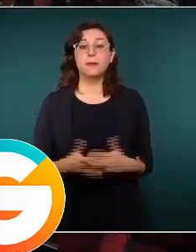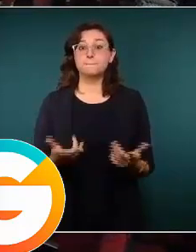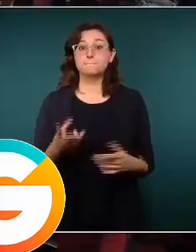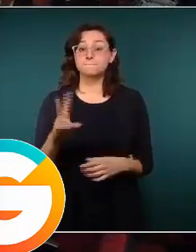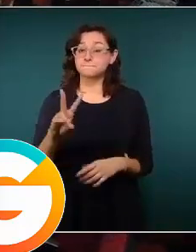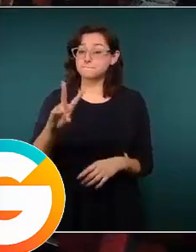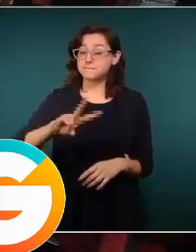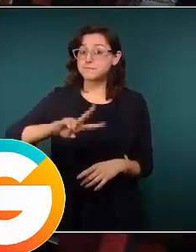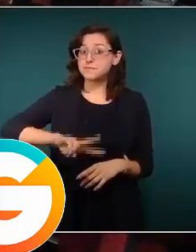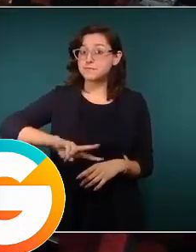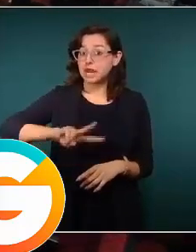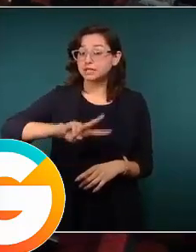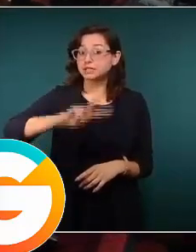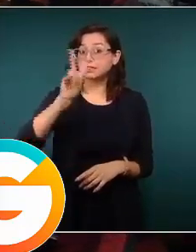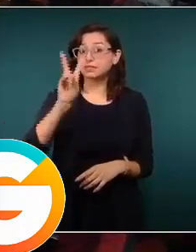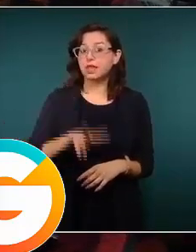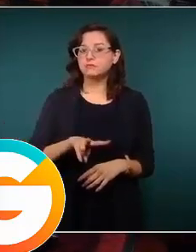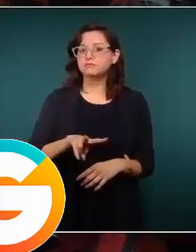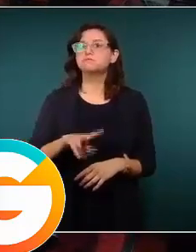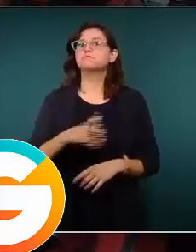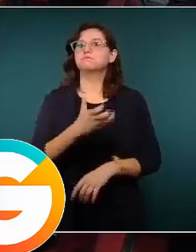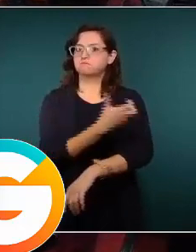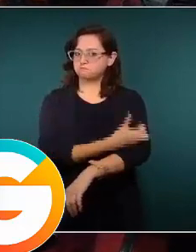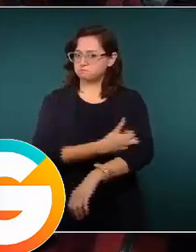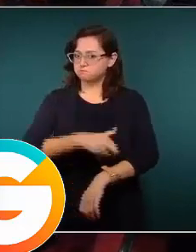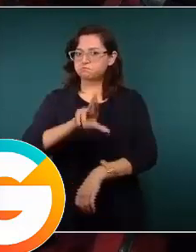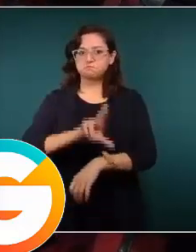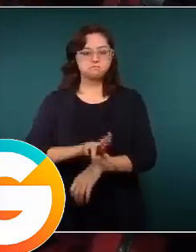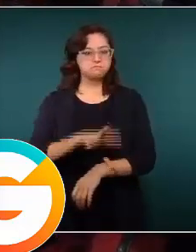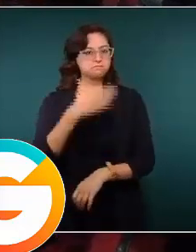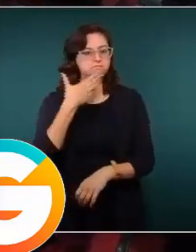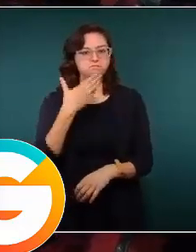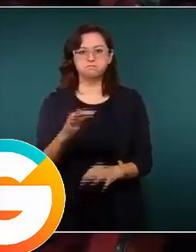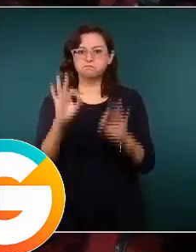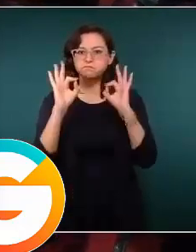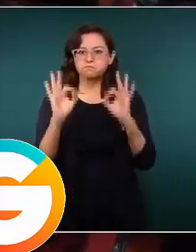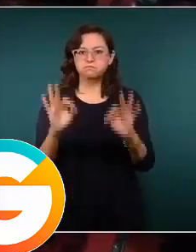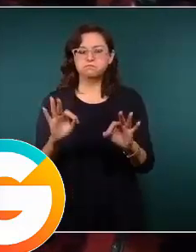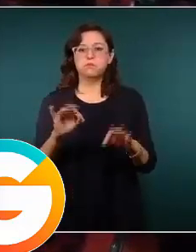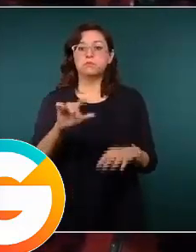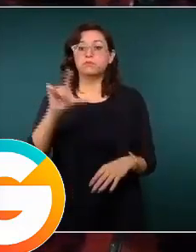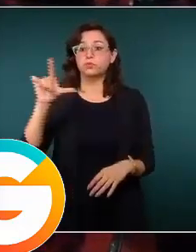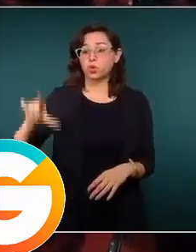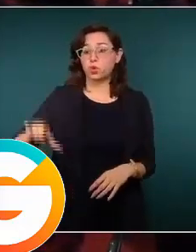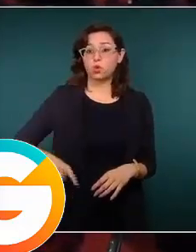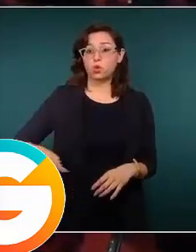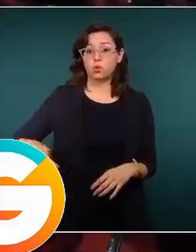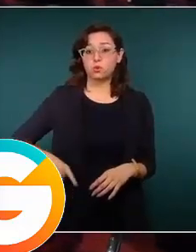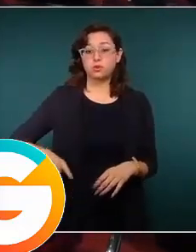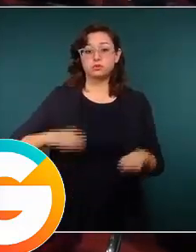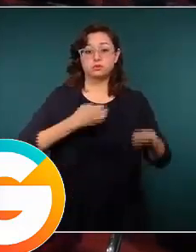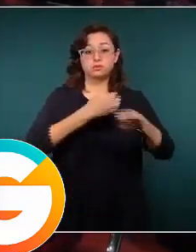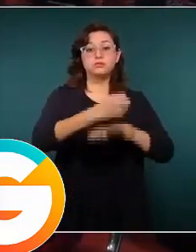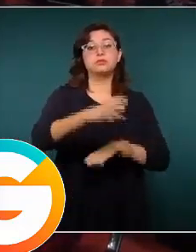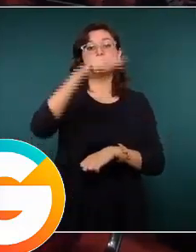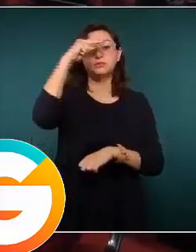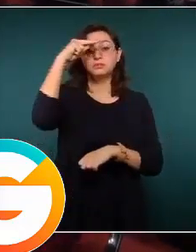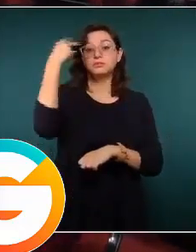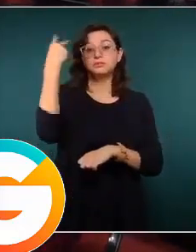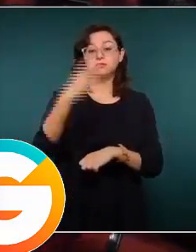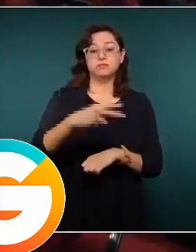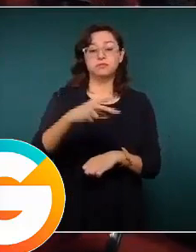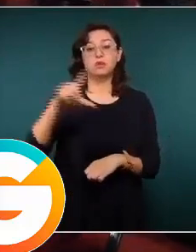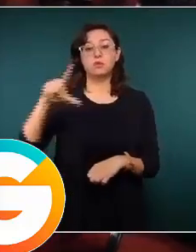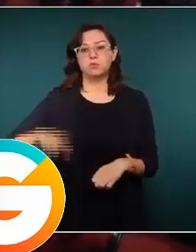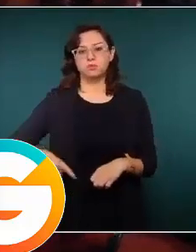buena coordinación que existe entre el gobierno del Estado de México y el